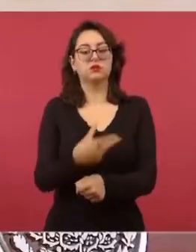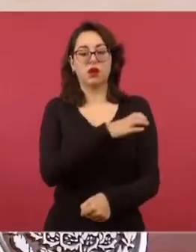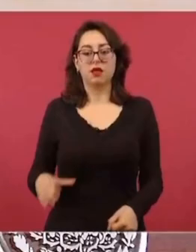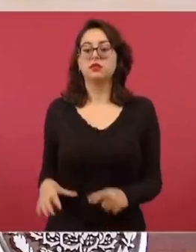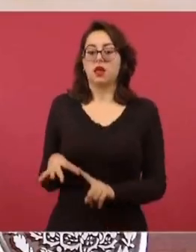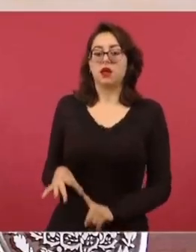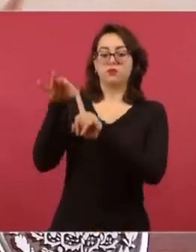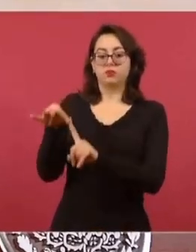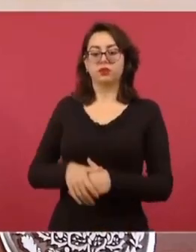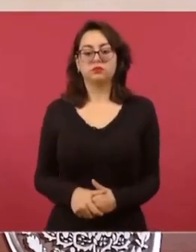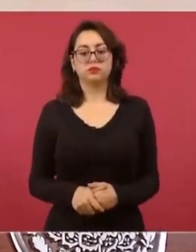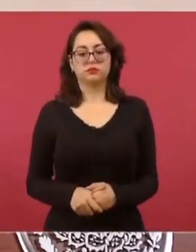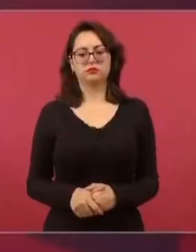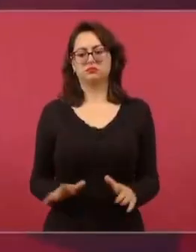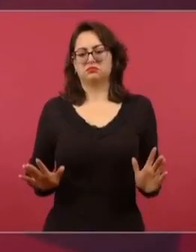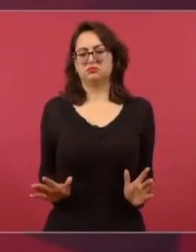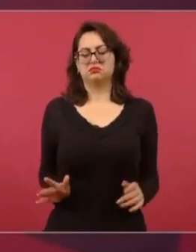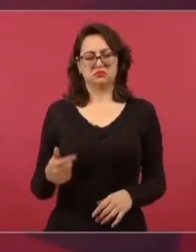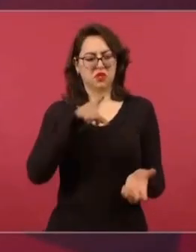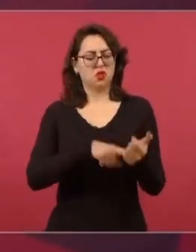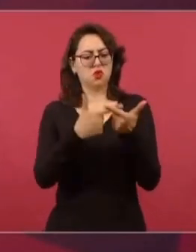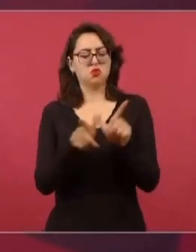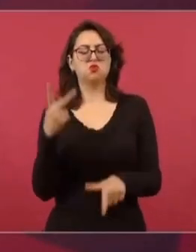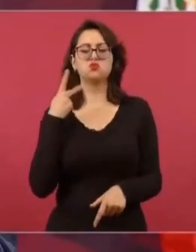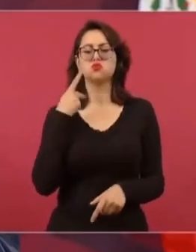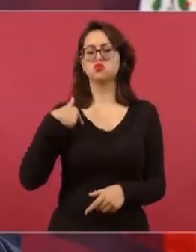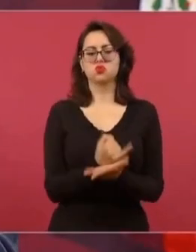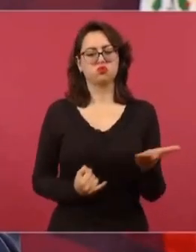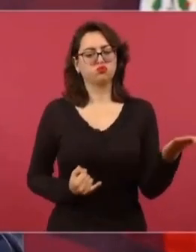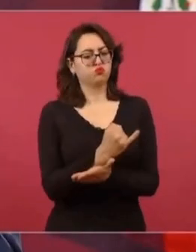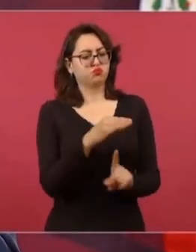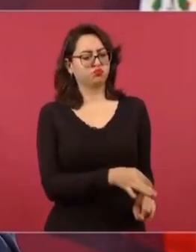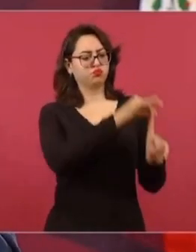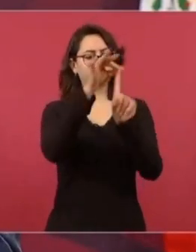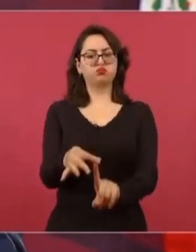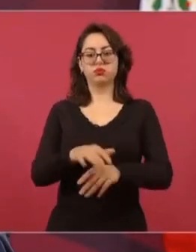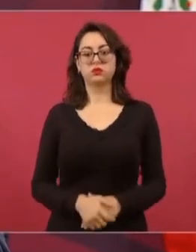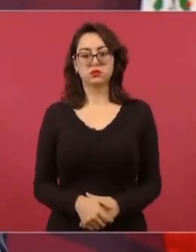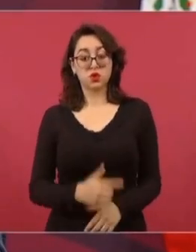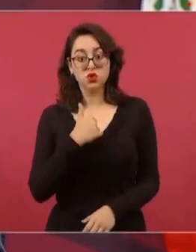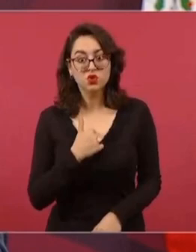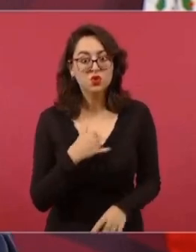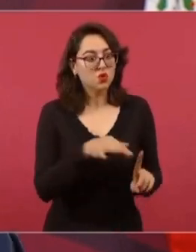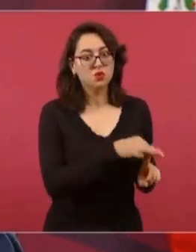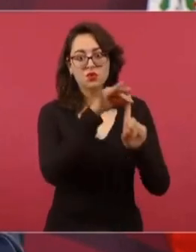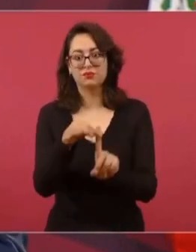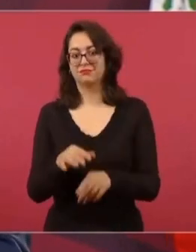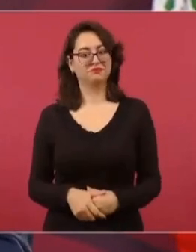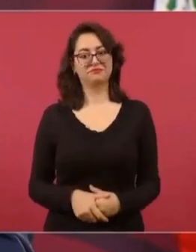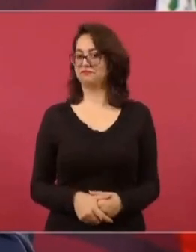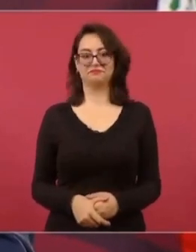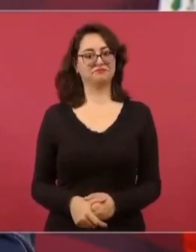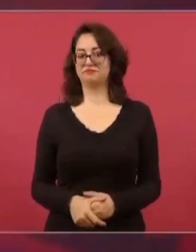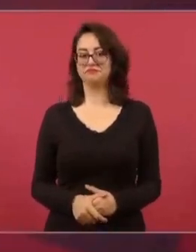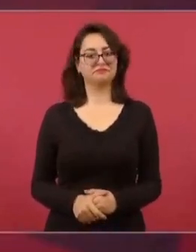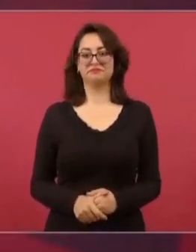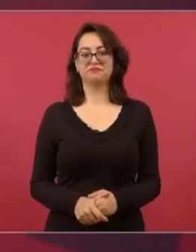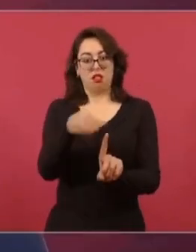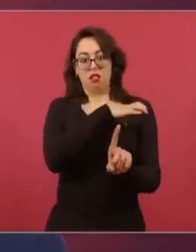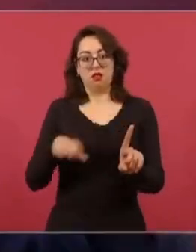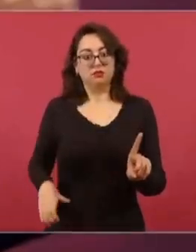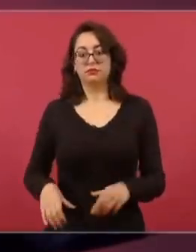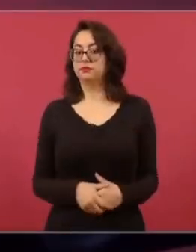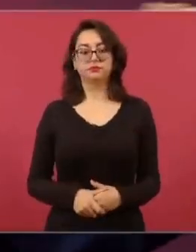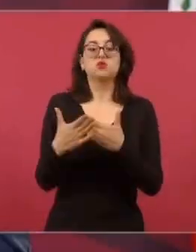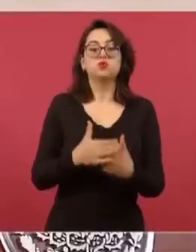No es que yo voy a poner al candidato de Morena. No, no va a haber